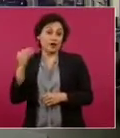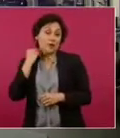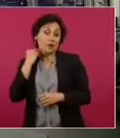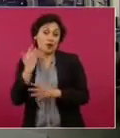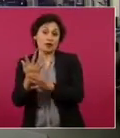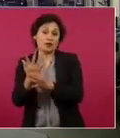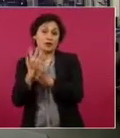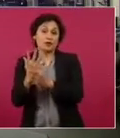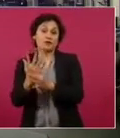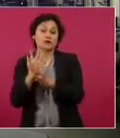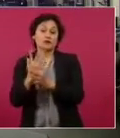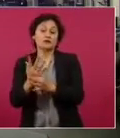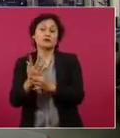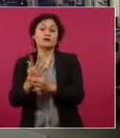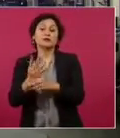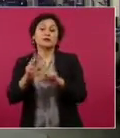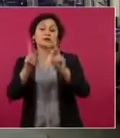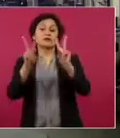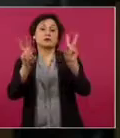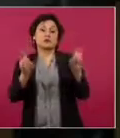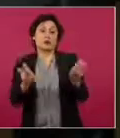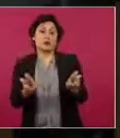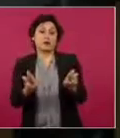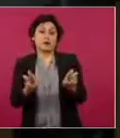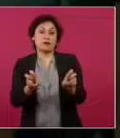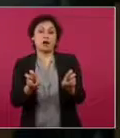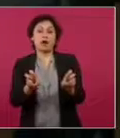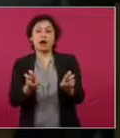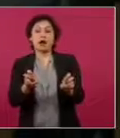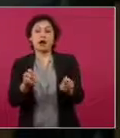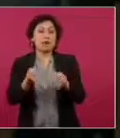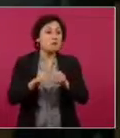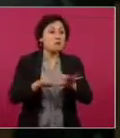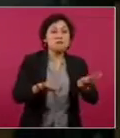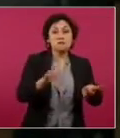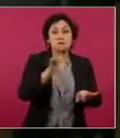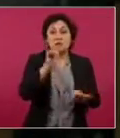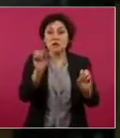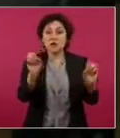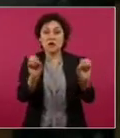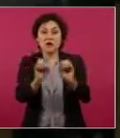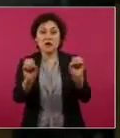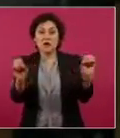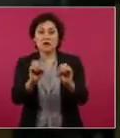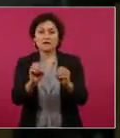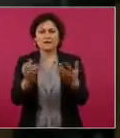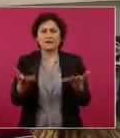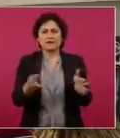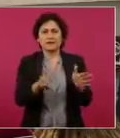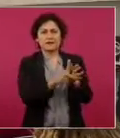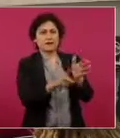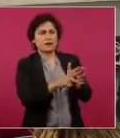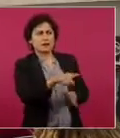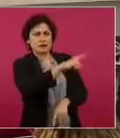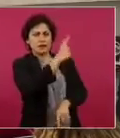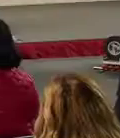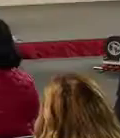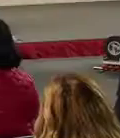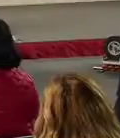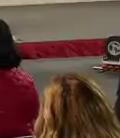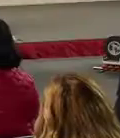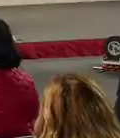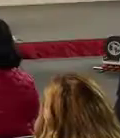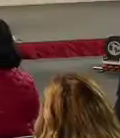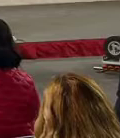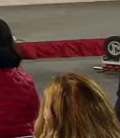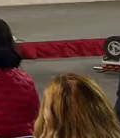No se habla ni el New York Times, el Washington Post, ni el